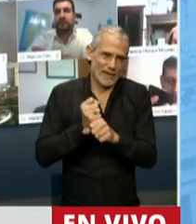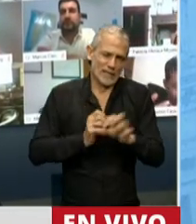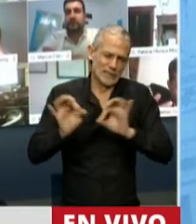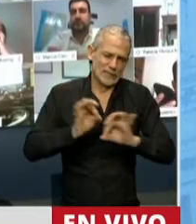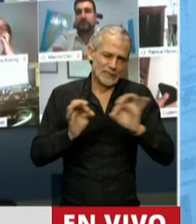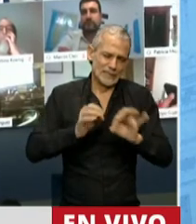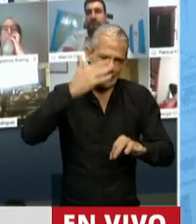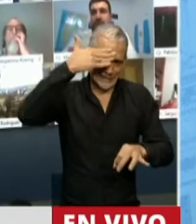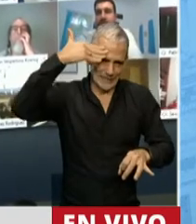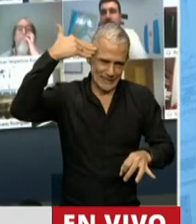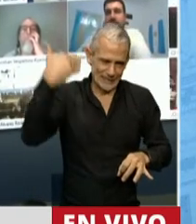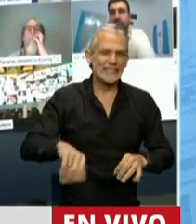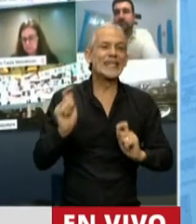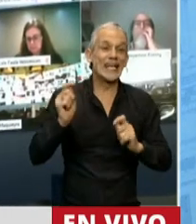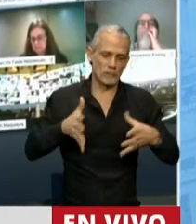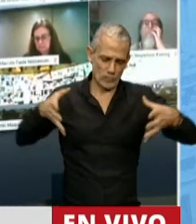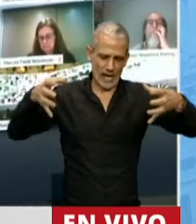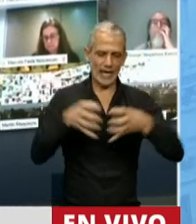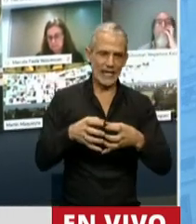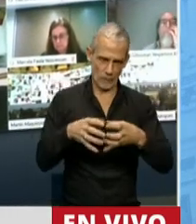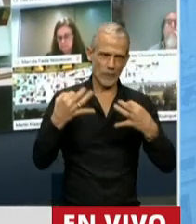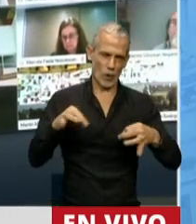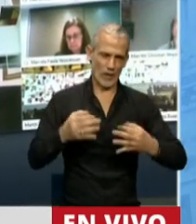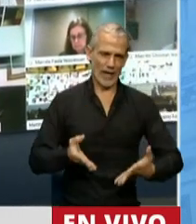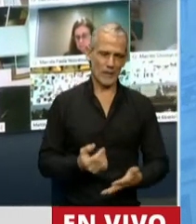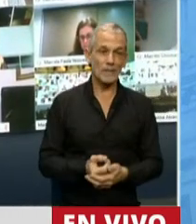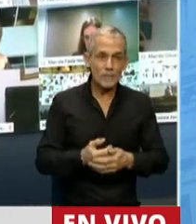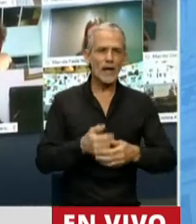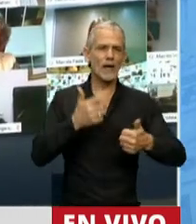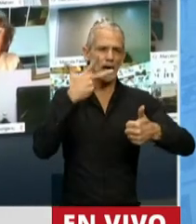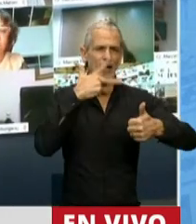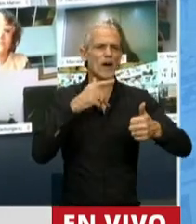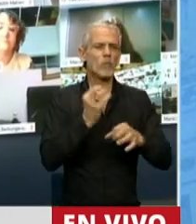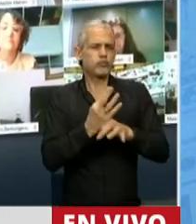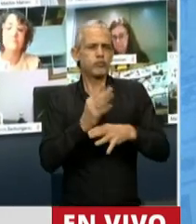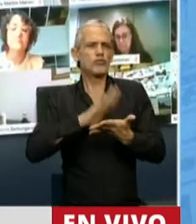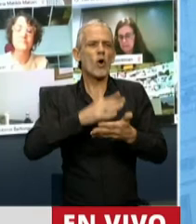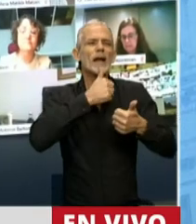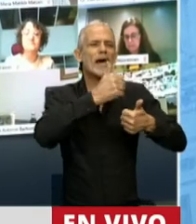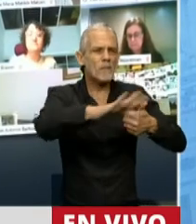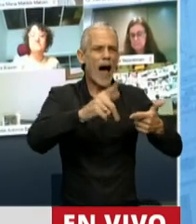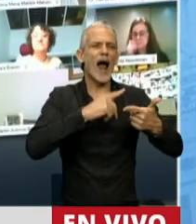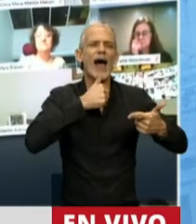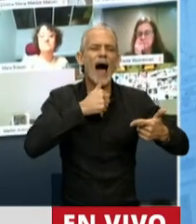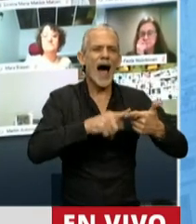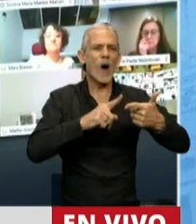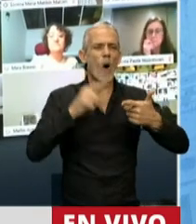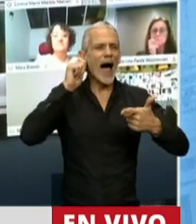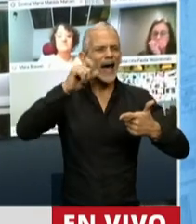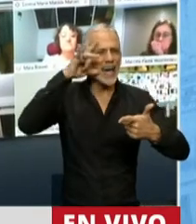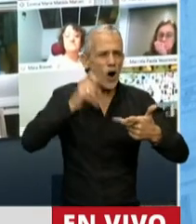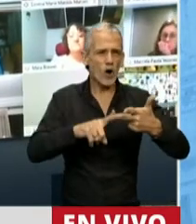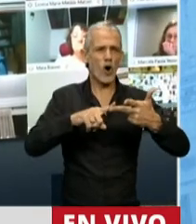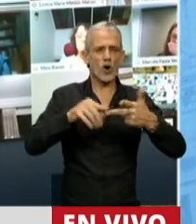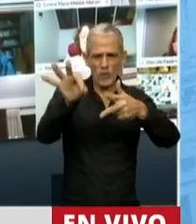es un trabajo que solo puede hacerlo un equipo hidrógrafos, oceanógrafos, geólogos,